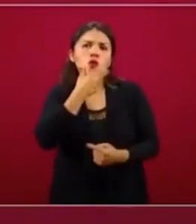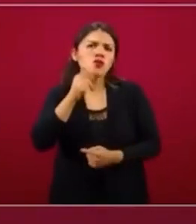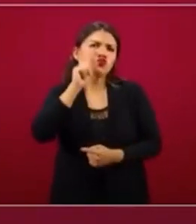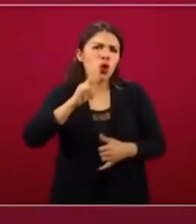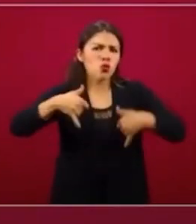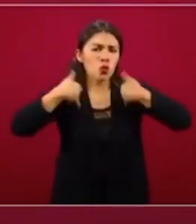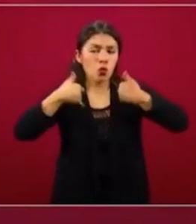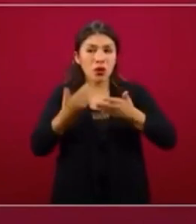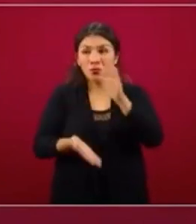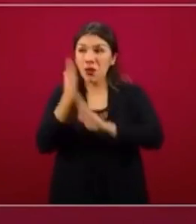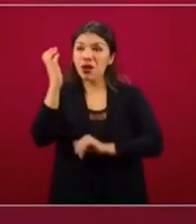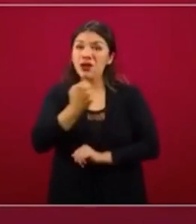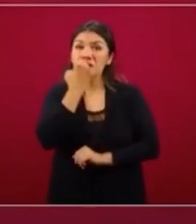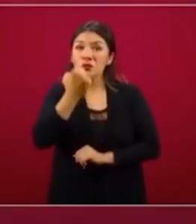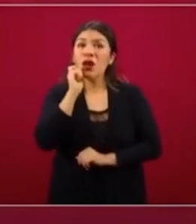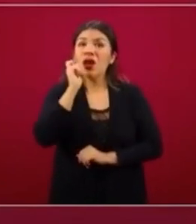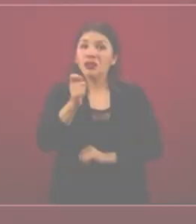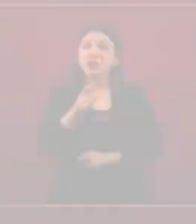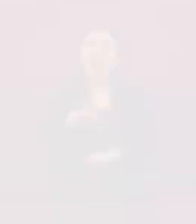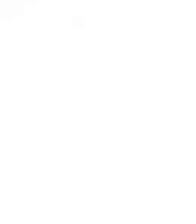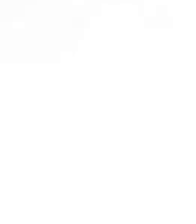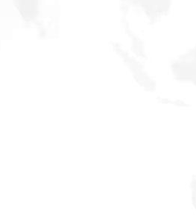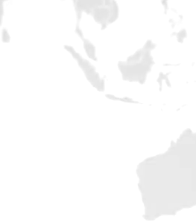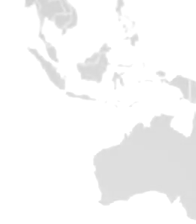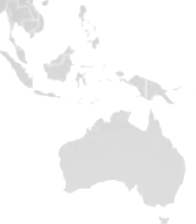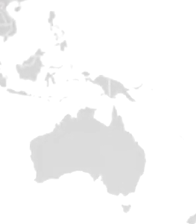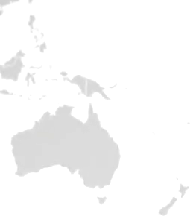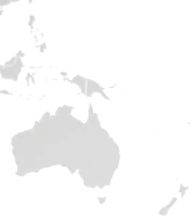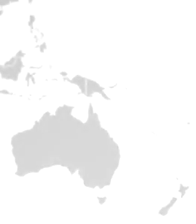ir a la escuela también implica hacer largos recorridos.